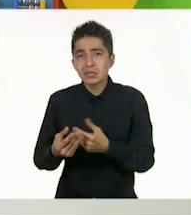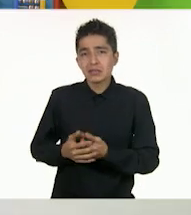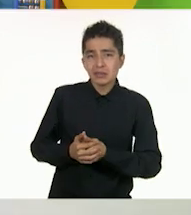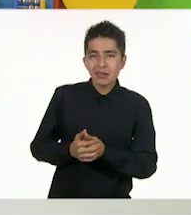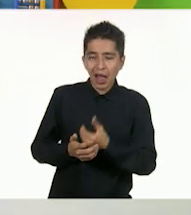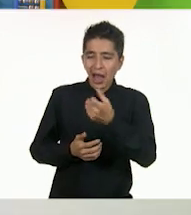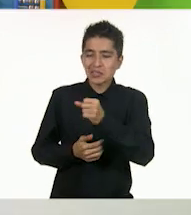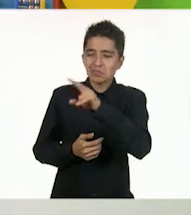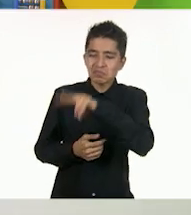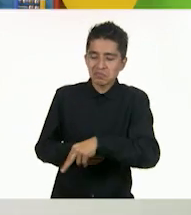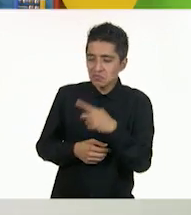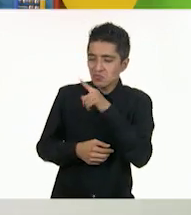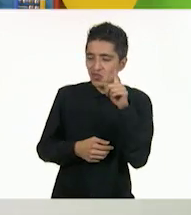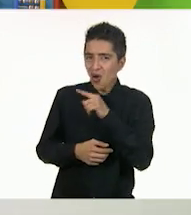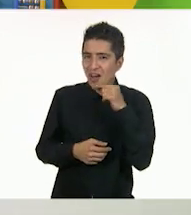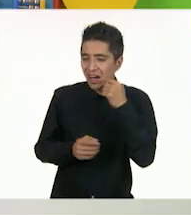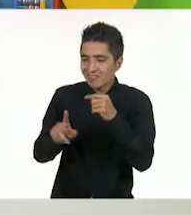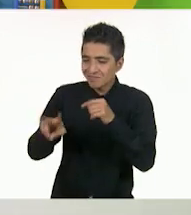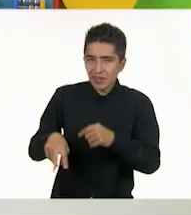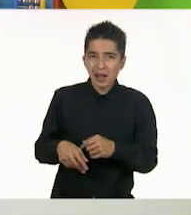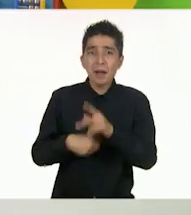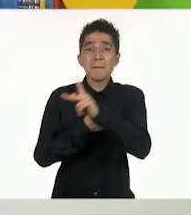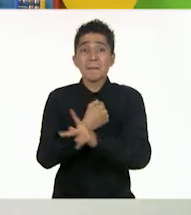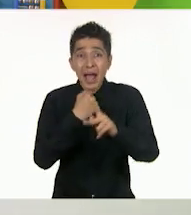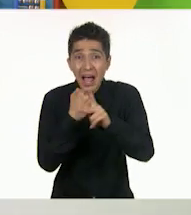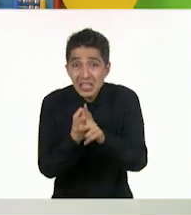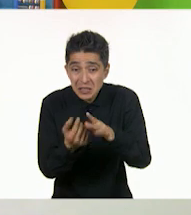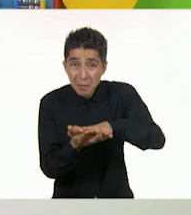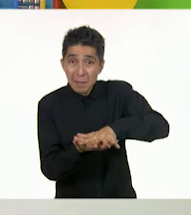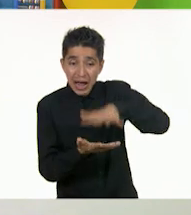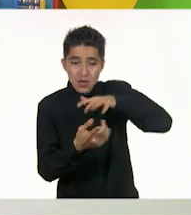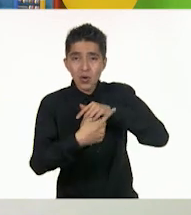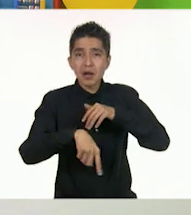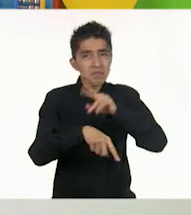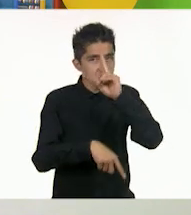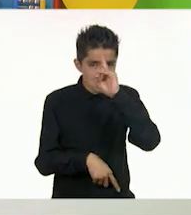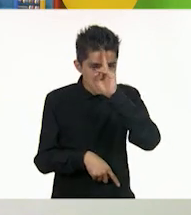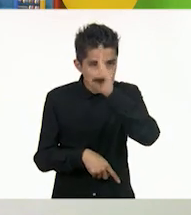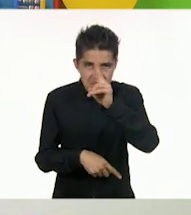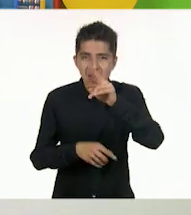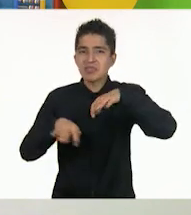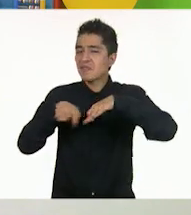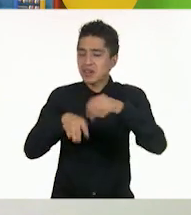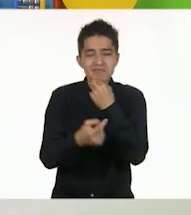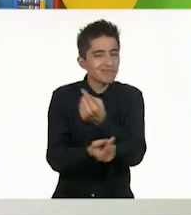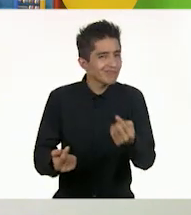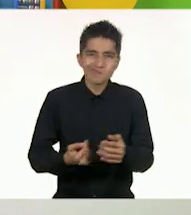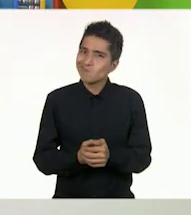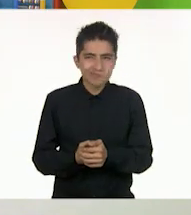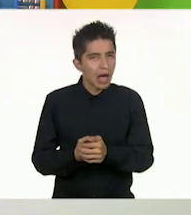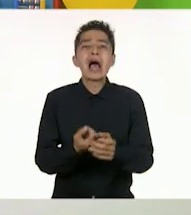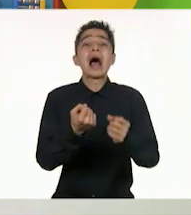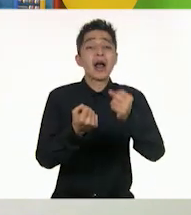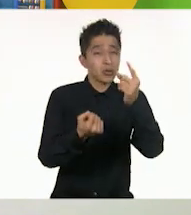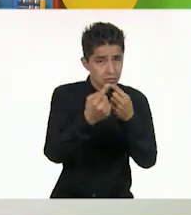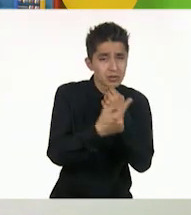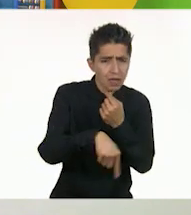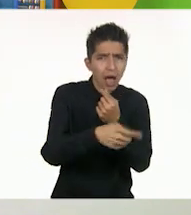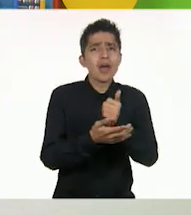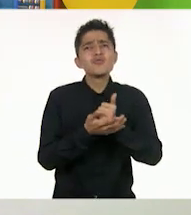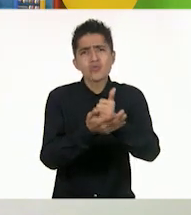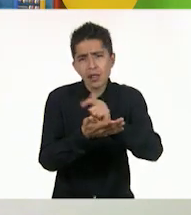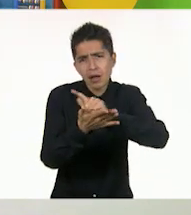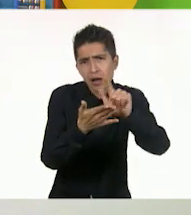es, Sohar. En la mayoría de los países está prohibido que los niños trabajen. Una cosa es que ayuden en la limpieza de la casa,